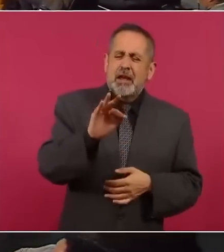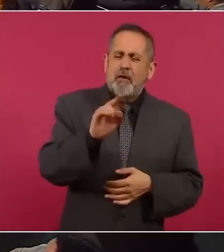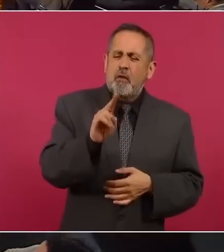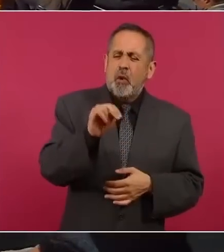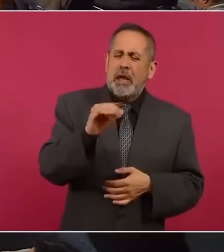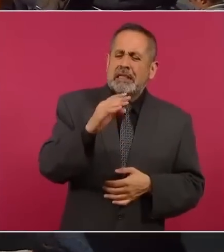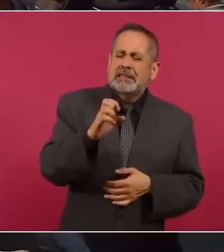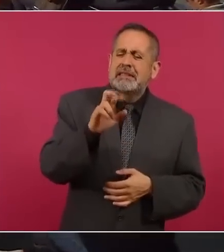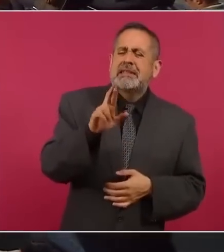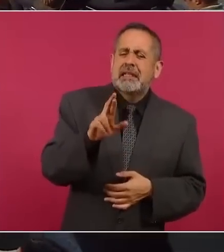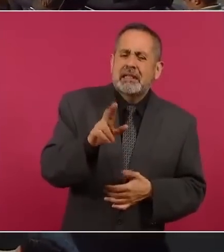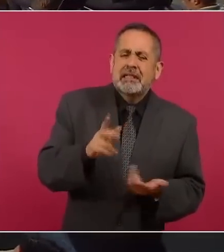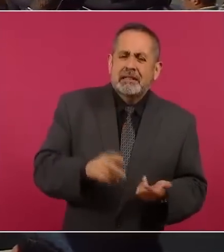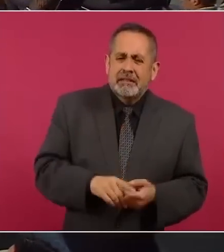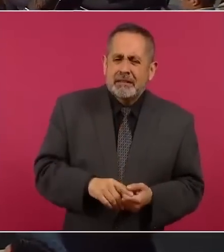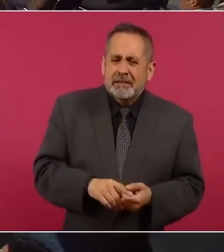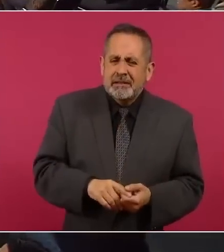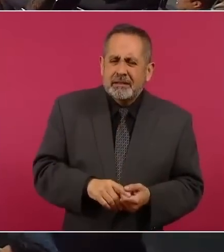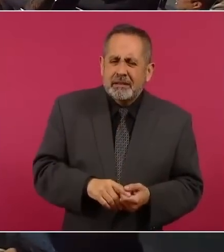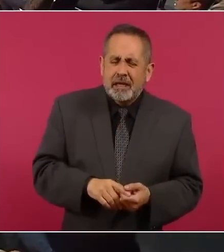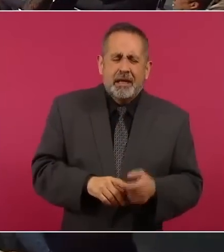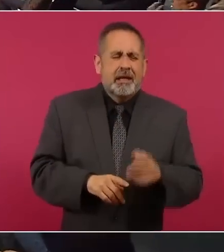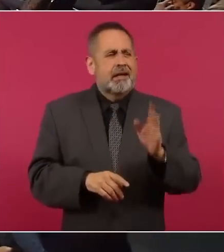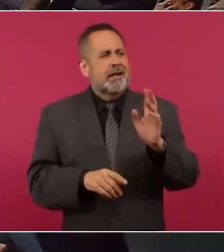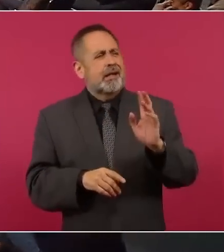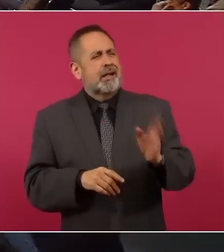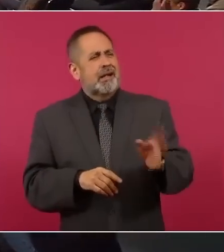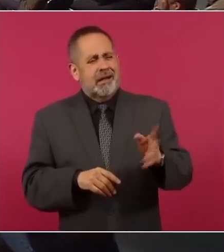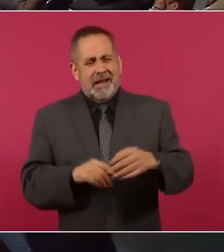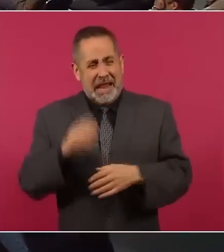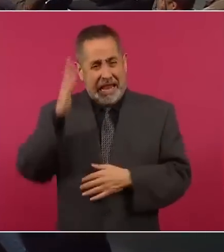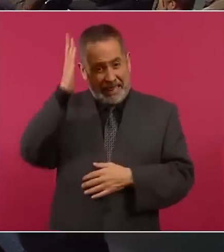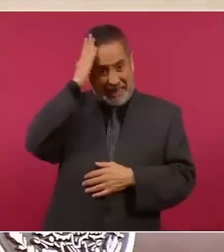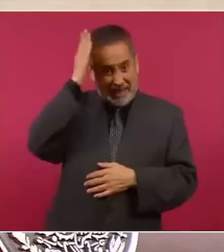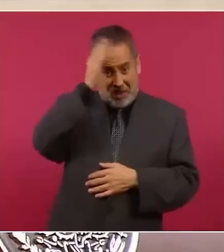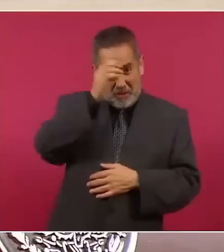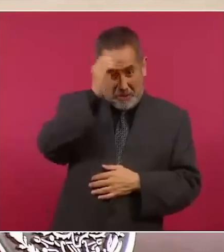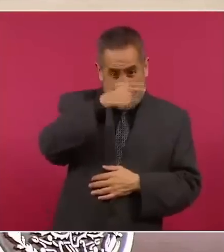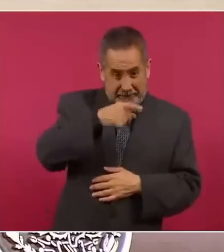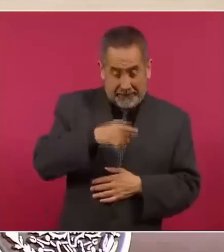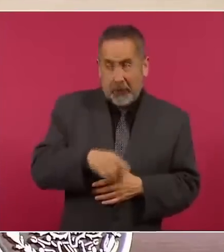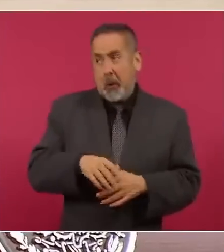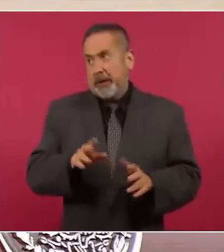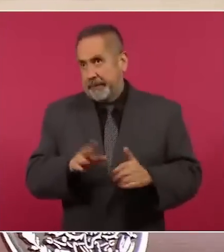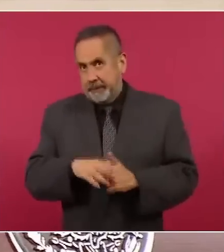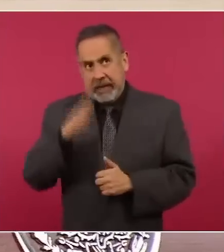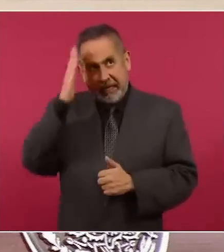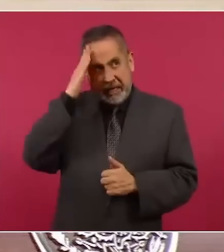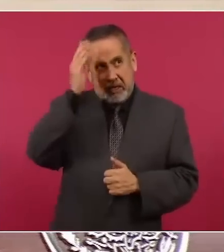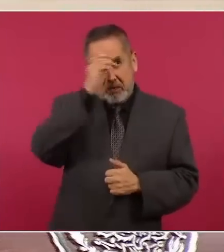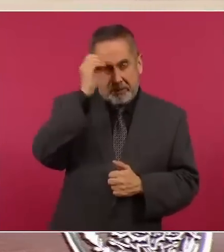Líderes. Líderes. Líderes definió, bueno, Líderes definió.